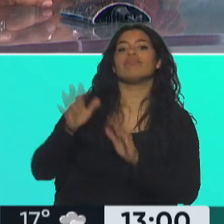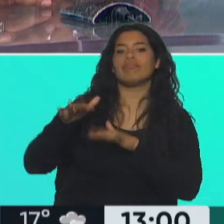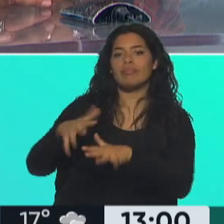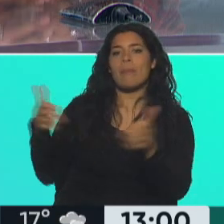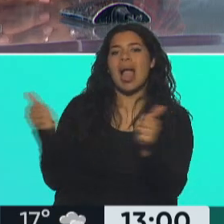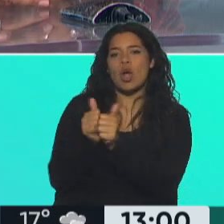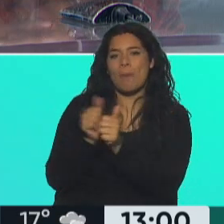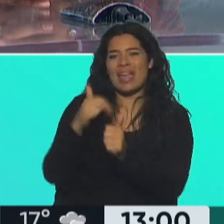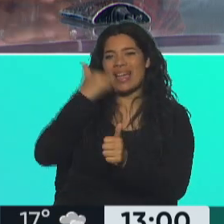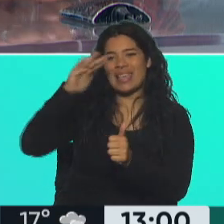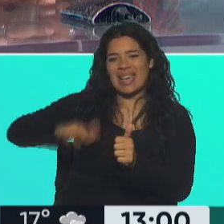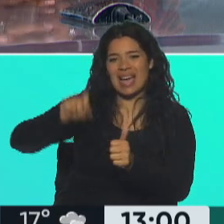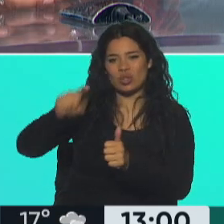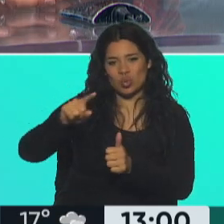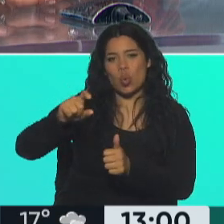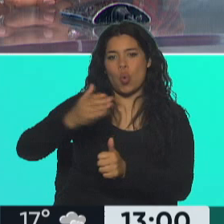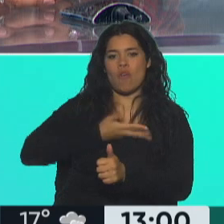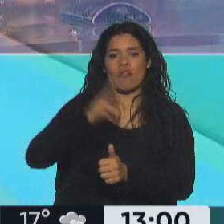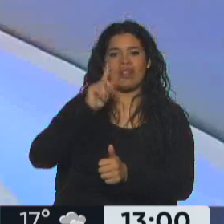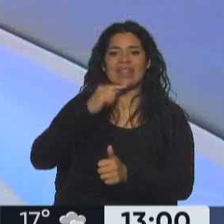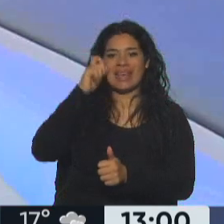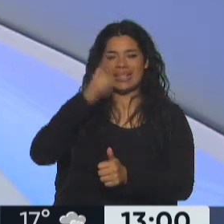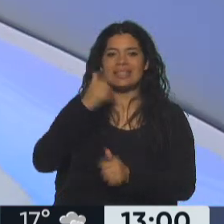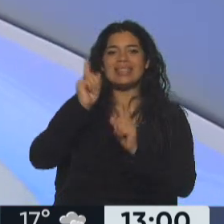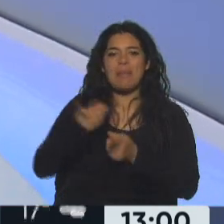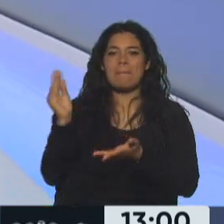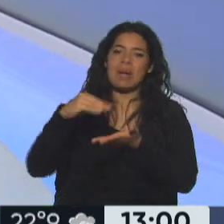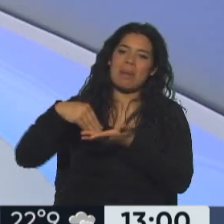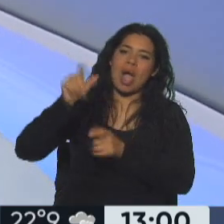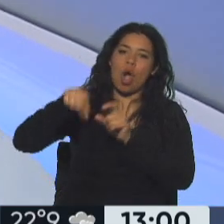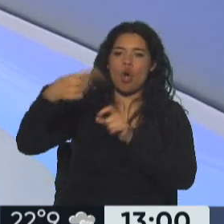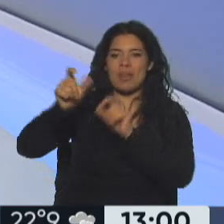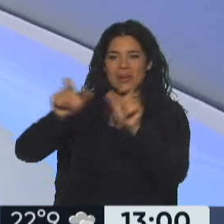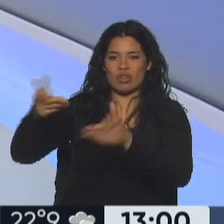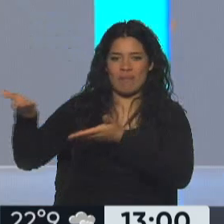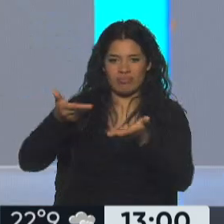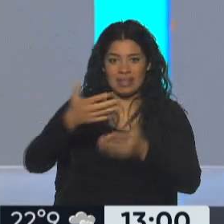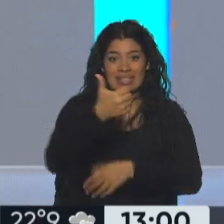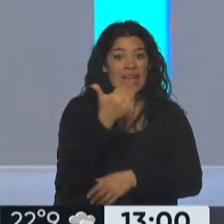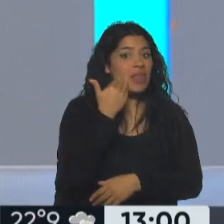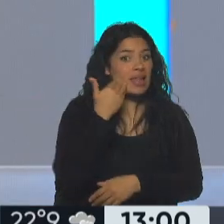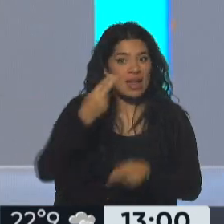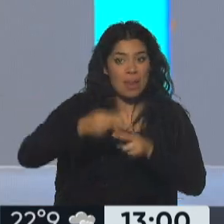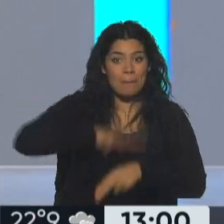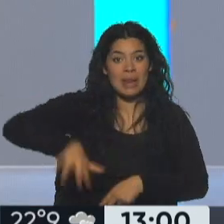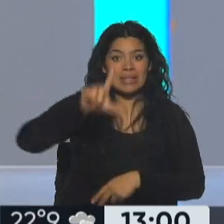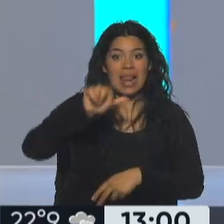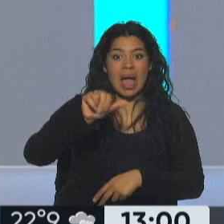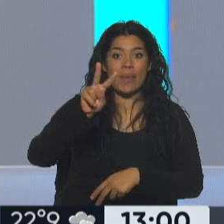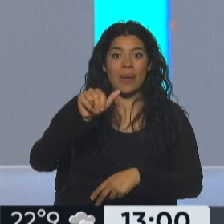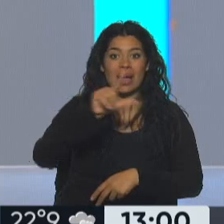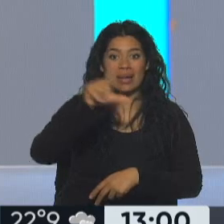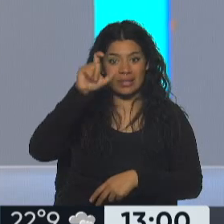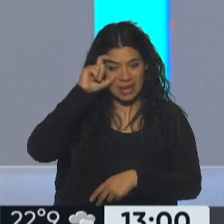Miguel Mirra, y otros amigos e invitados especiales. Estaremos desde las 6 de la tarde en la Plaza Lavalle, homenajeando tanto la